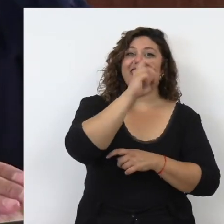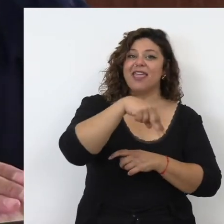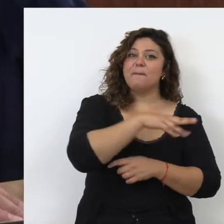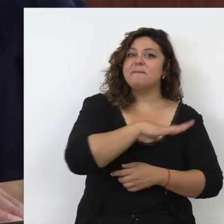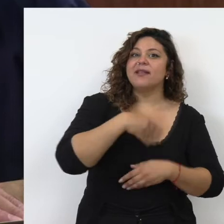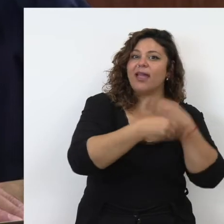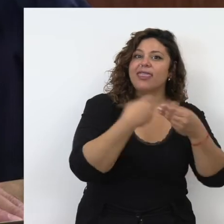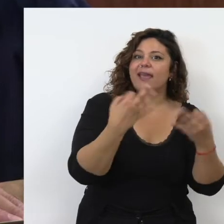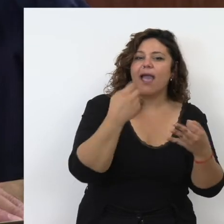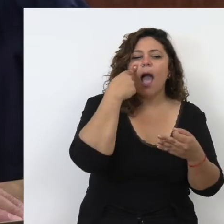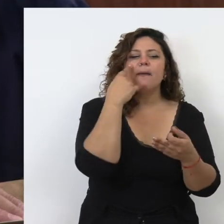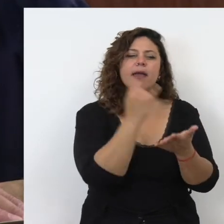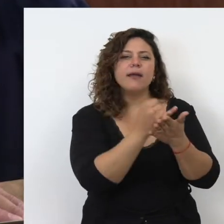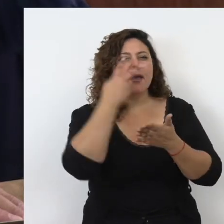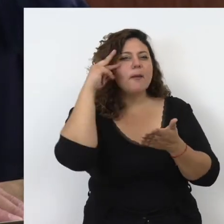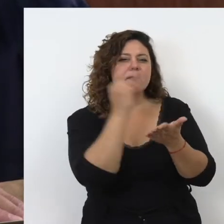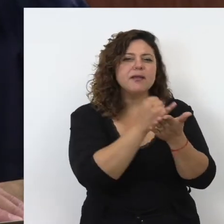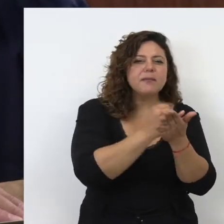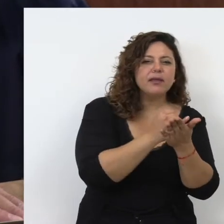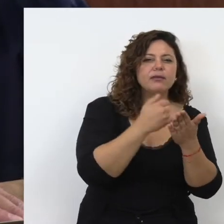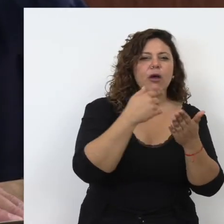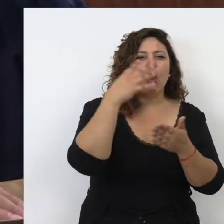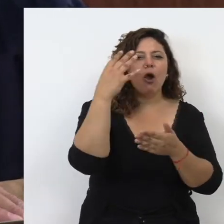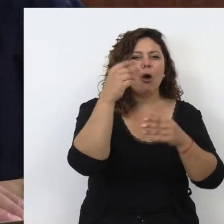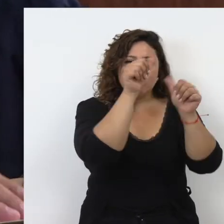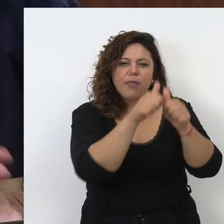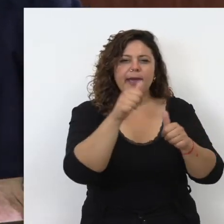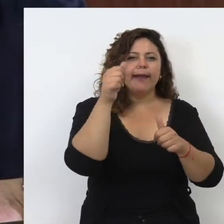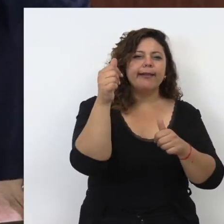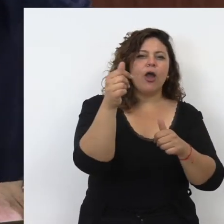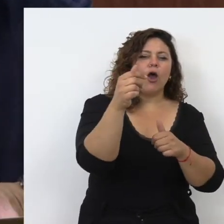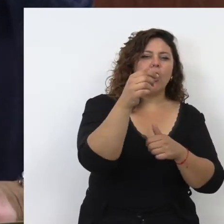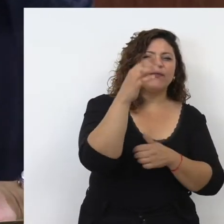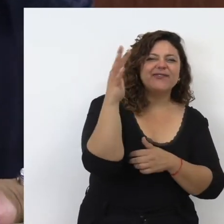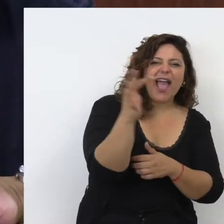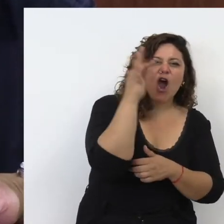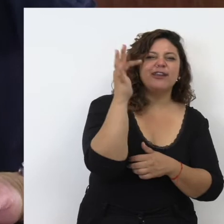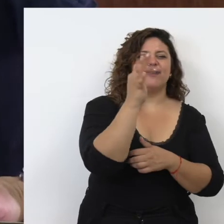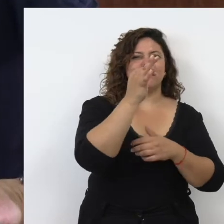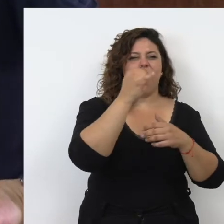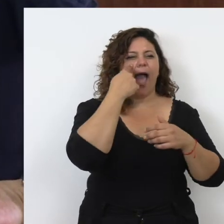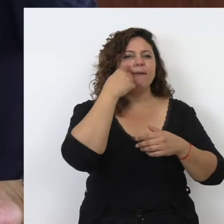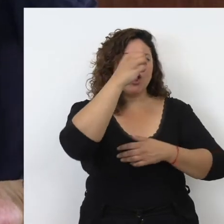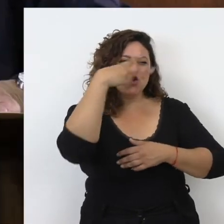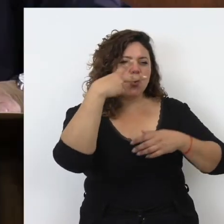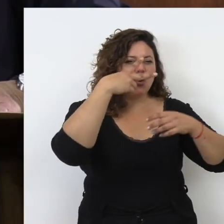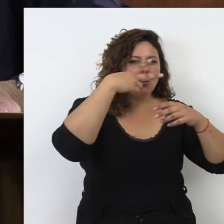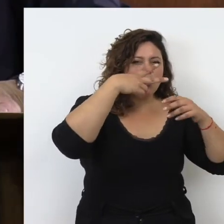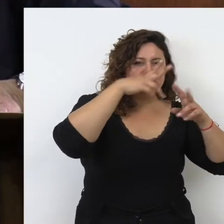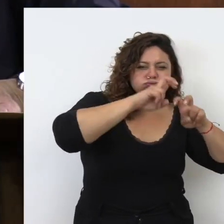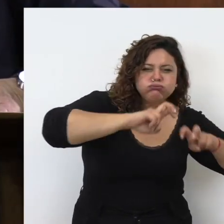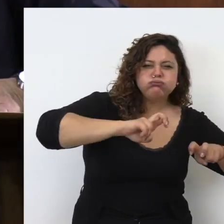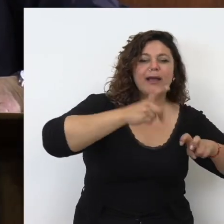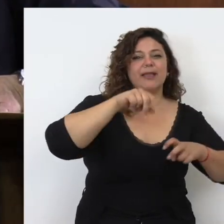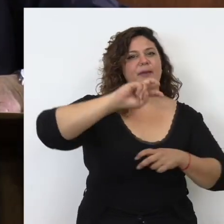intensifica su labor experimentadora, elaborando modelos, teorías y experimentación con la luz y en otros